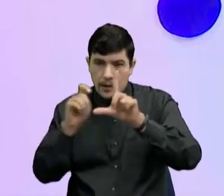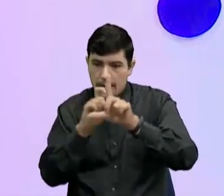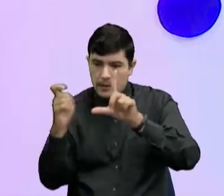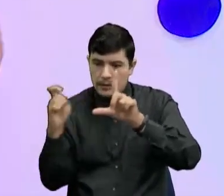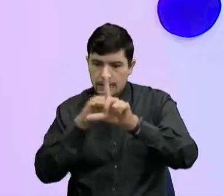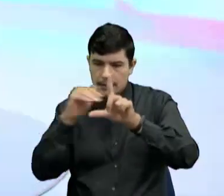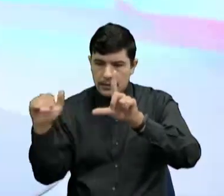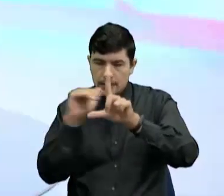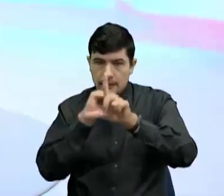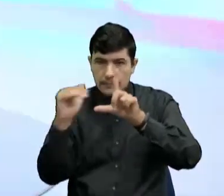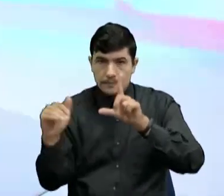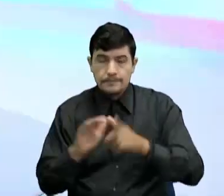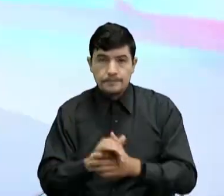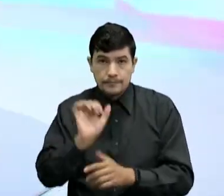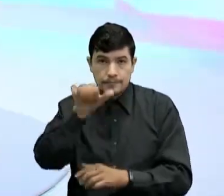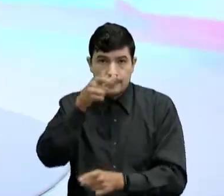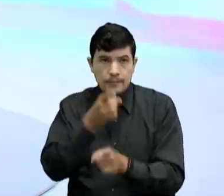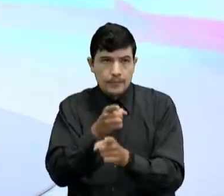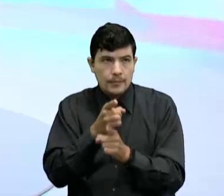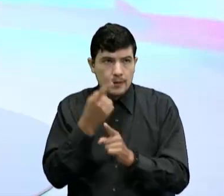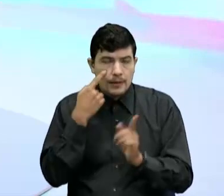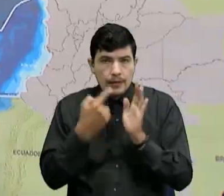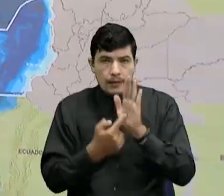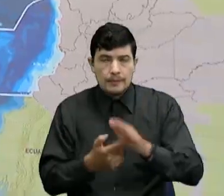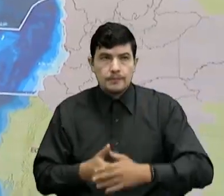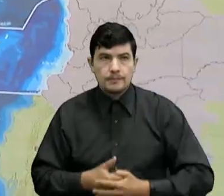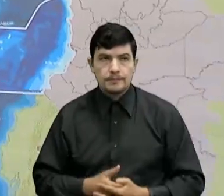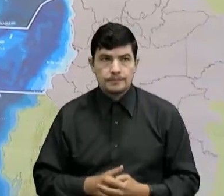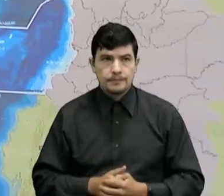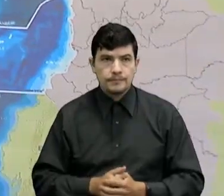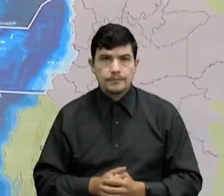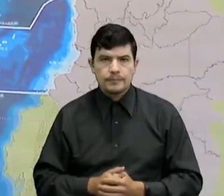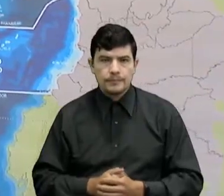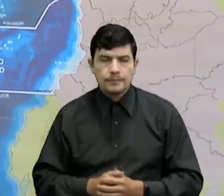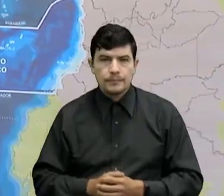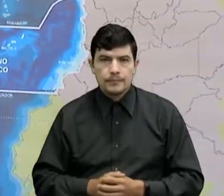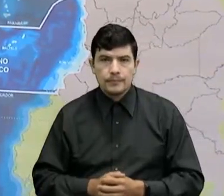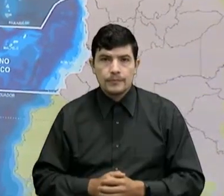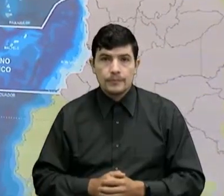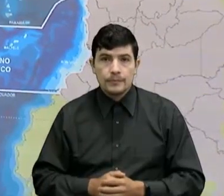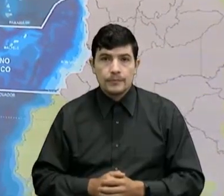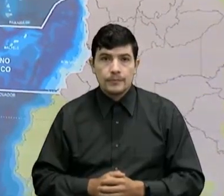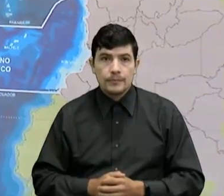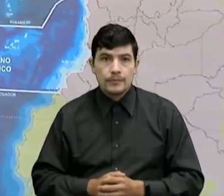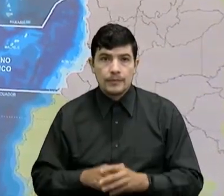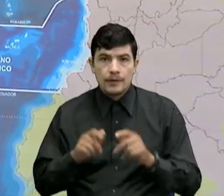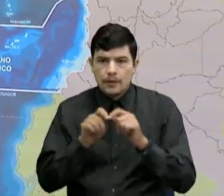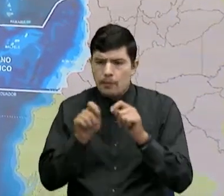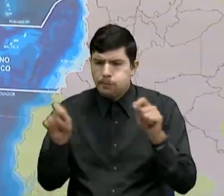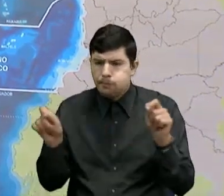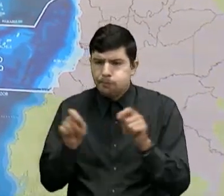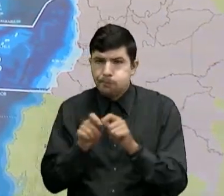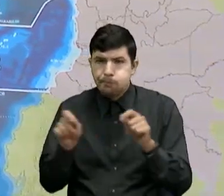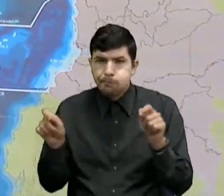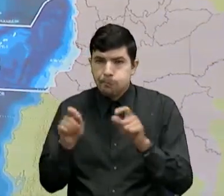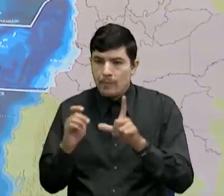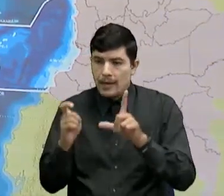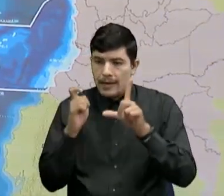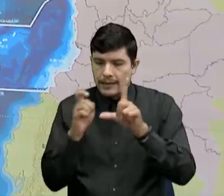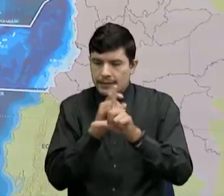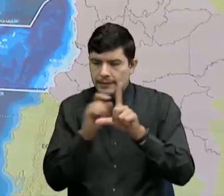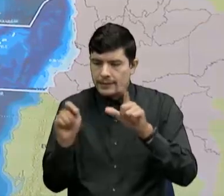Ecuador y Greenwich Entonces La longitud se refiere Al eje X Que es el horizontal